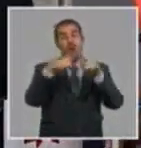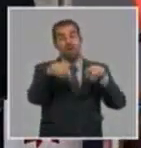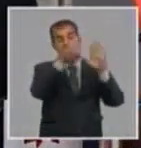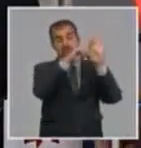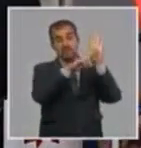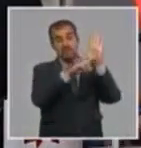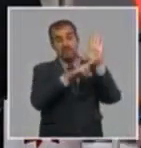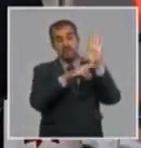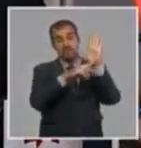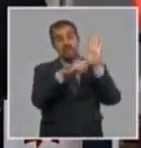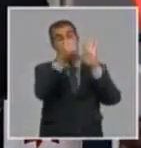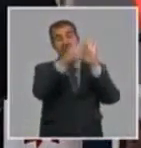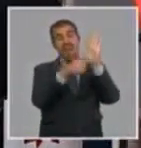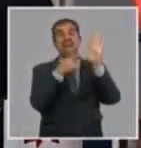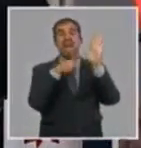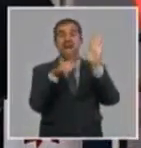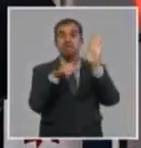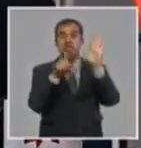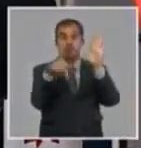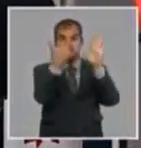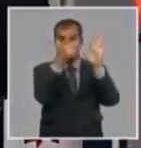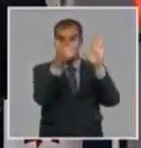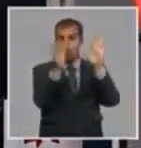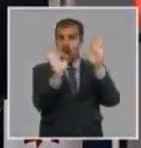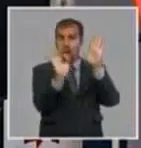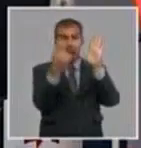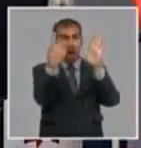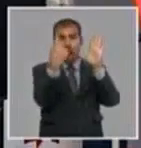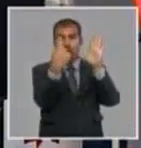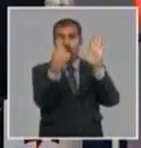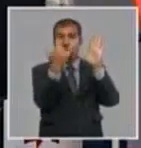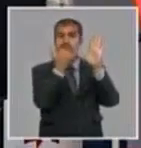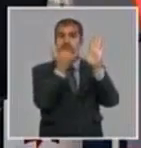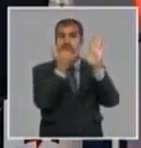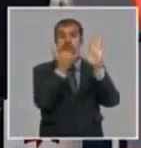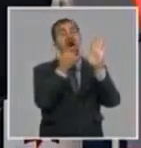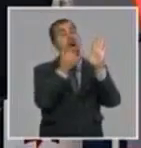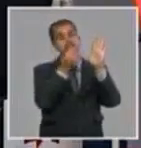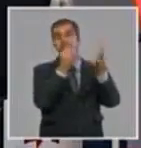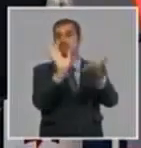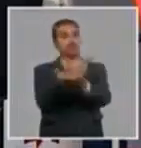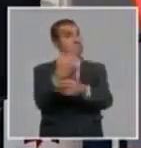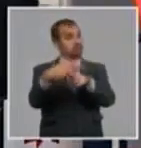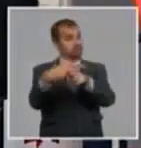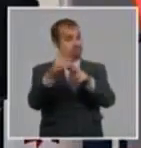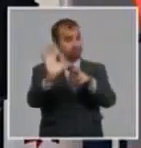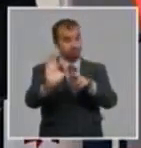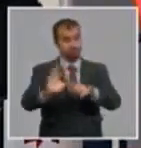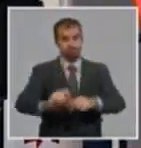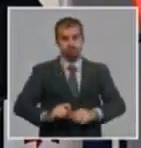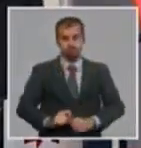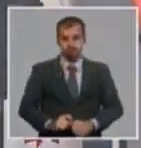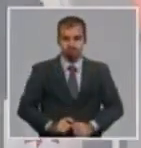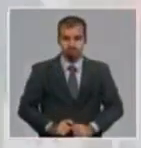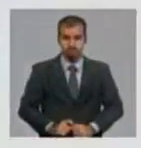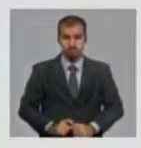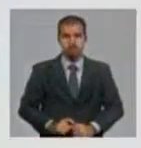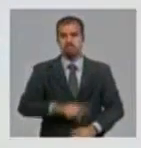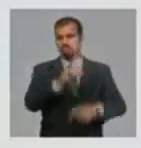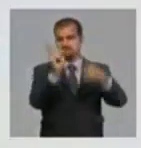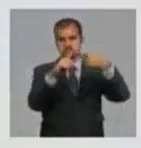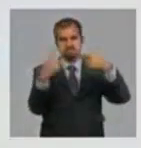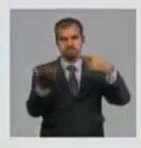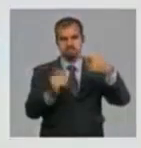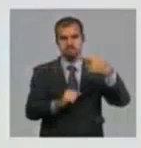en cumplimiento de ellos puede invalidar, optar por esa categoría. El primero requisito son que las ventas netas a partir de las